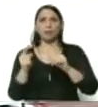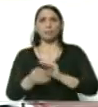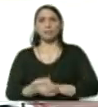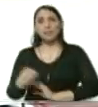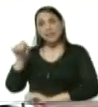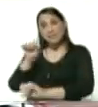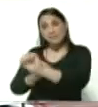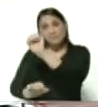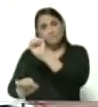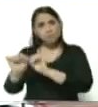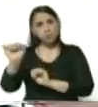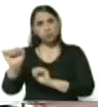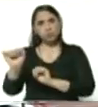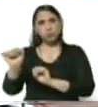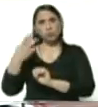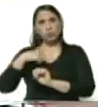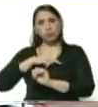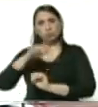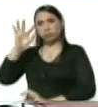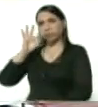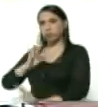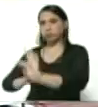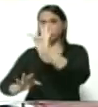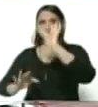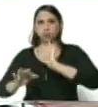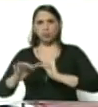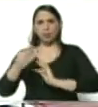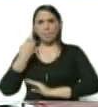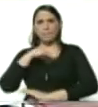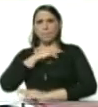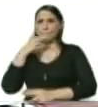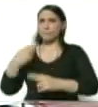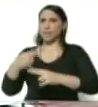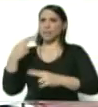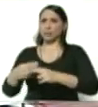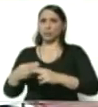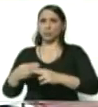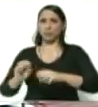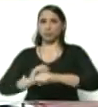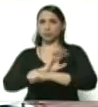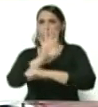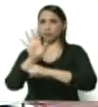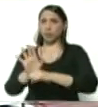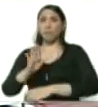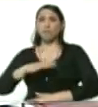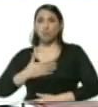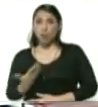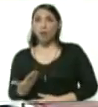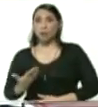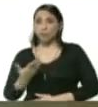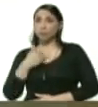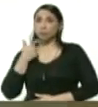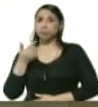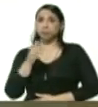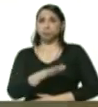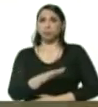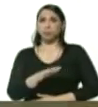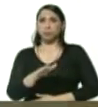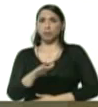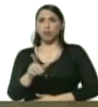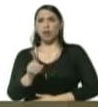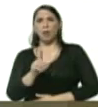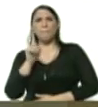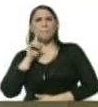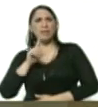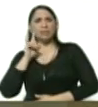evitar que seamos contagiados por este tan peligroso virus que puede ser letal. Es mentira, como